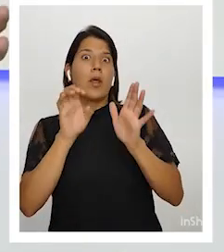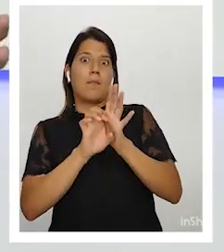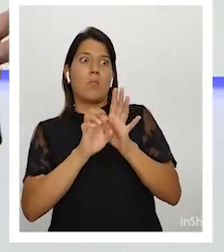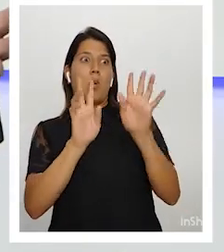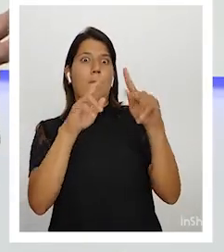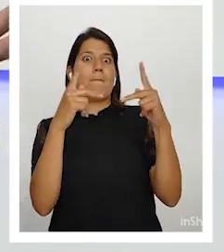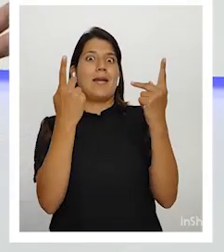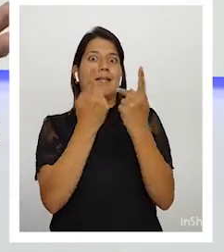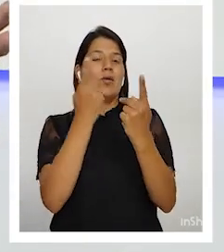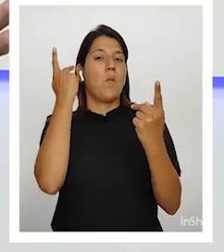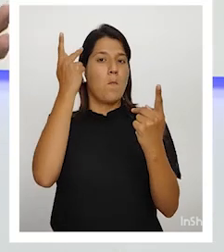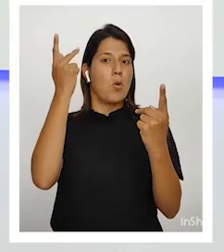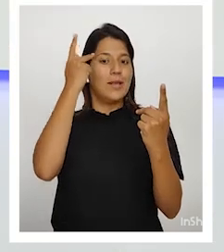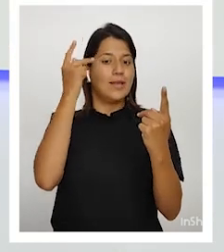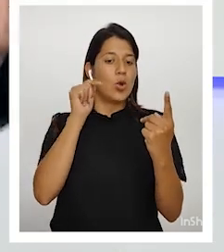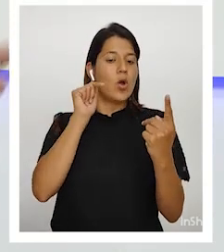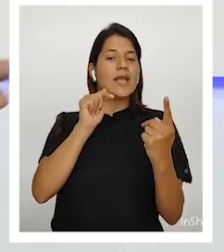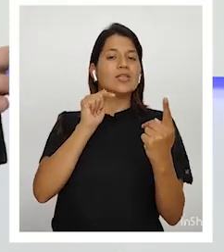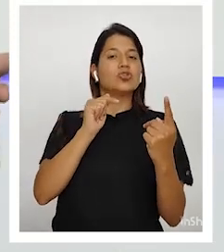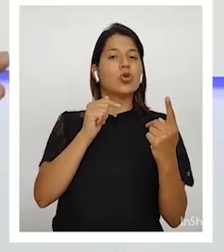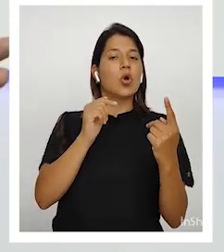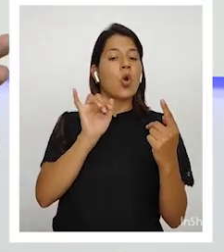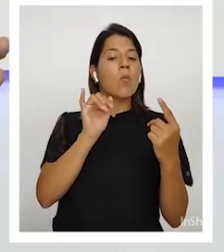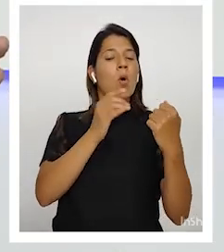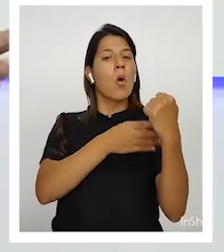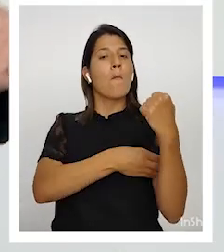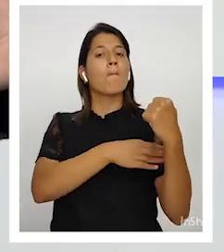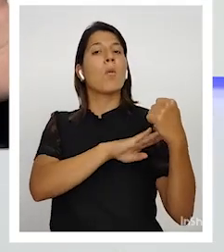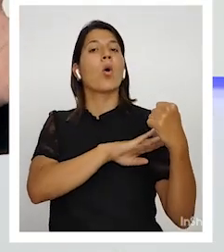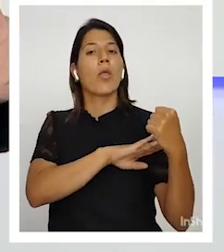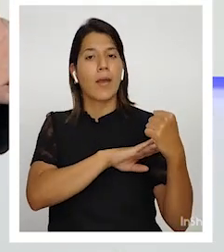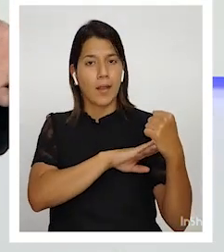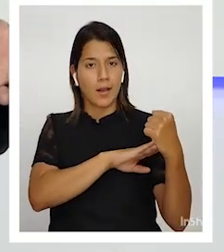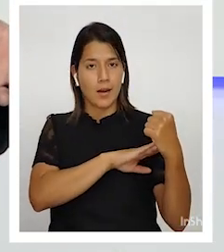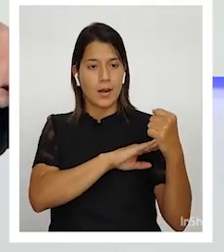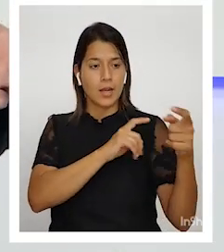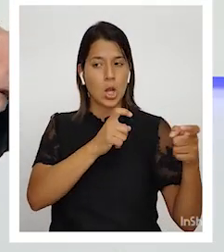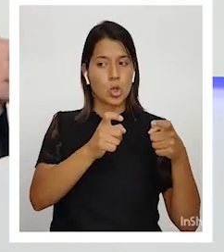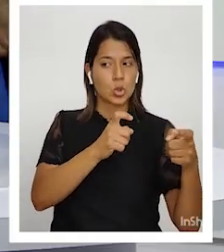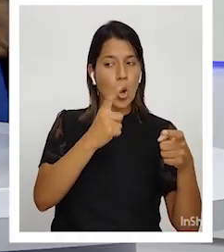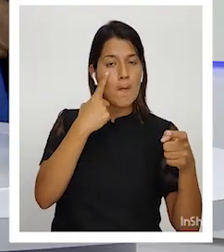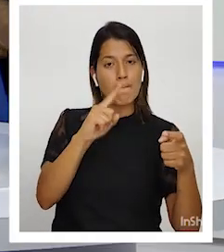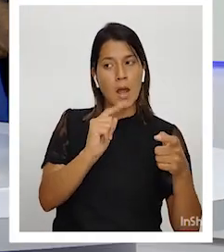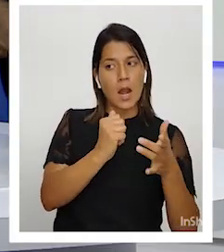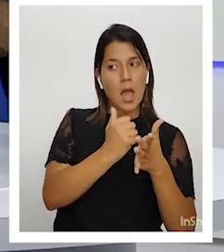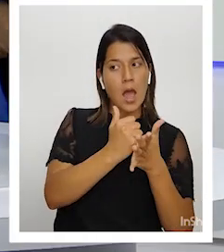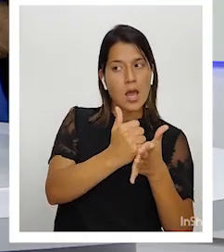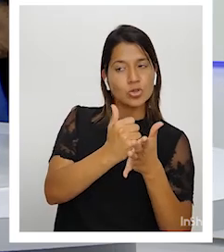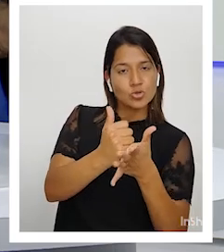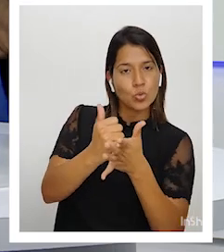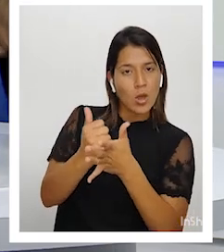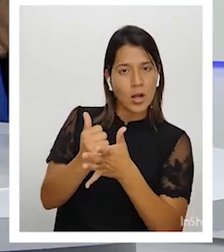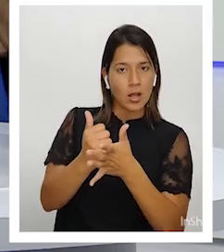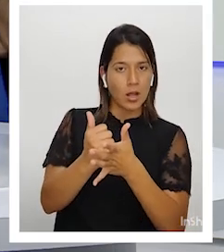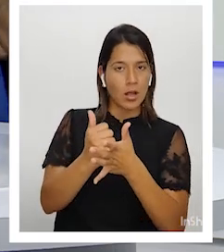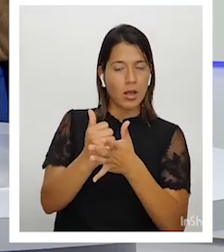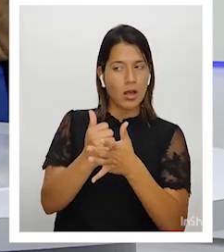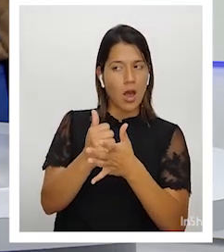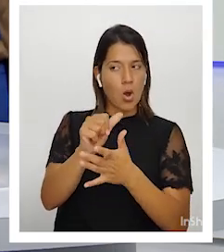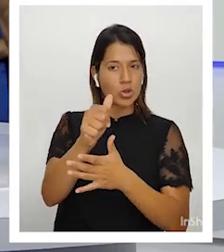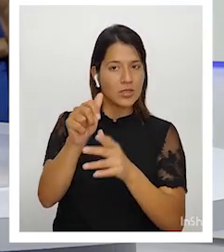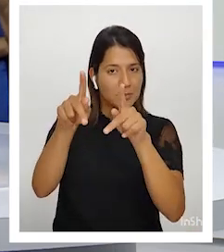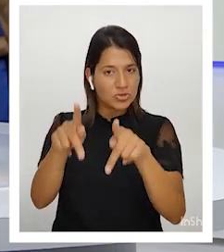para favorecer amistades? Pues, midiendo, no los